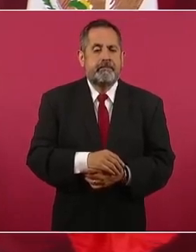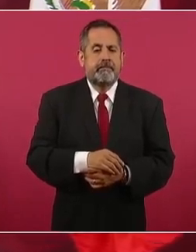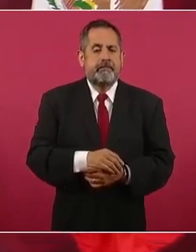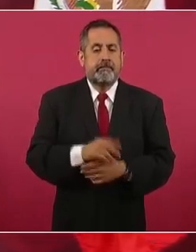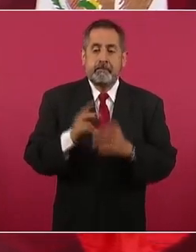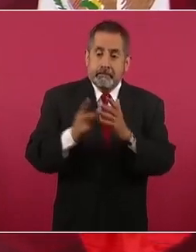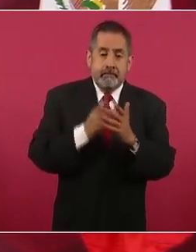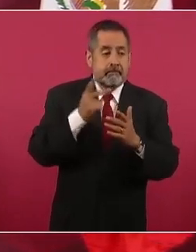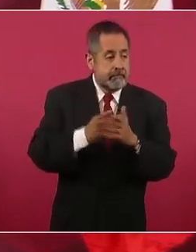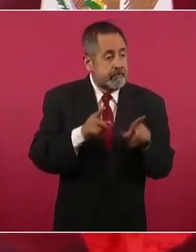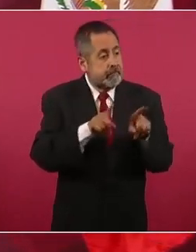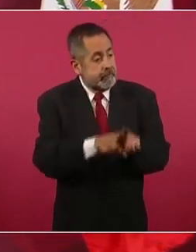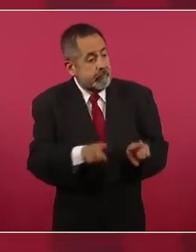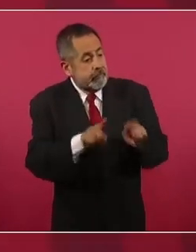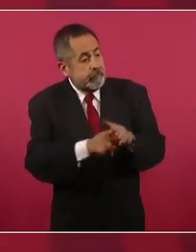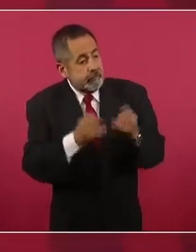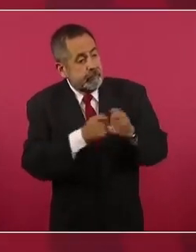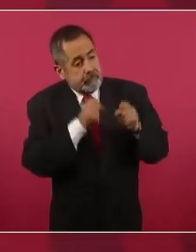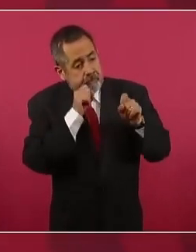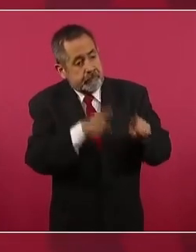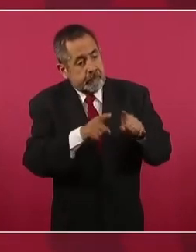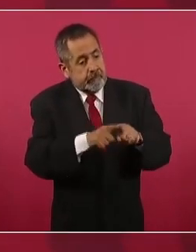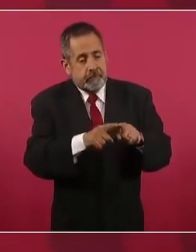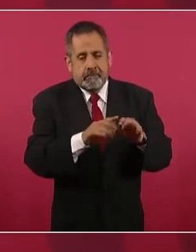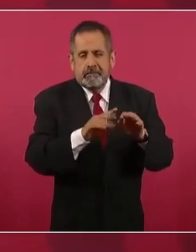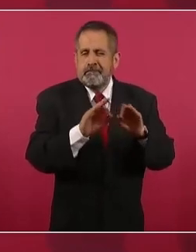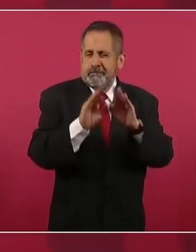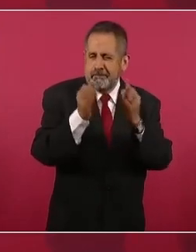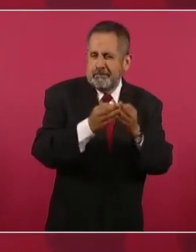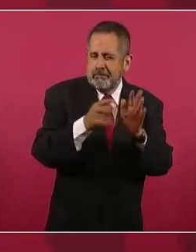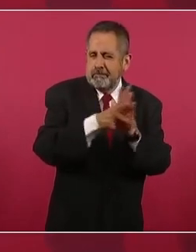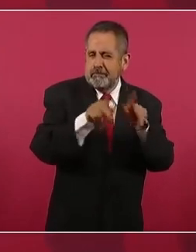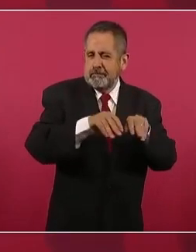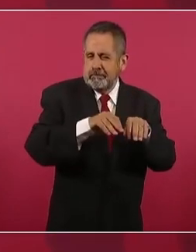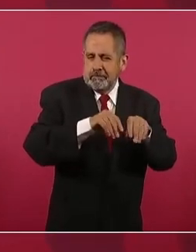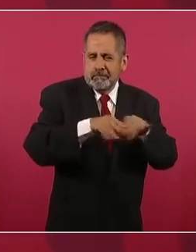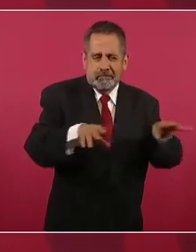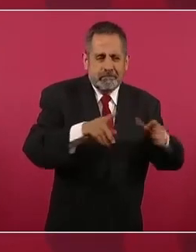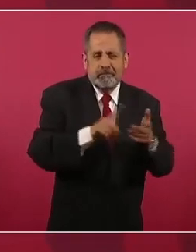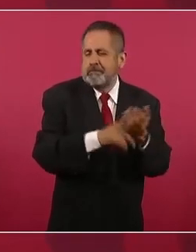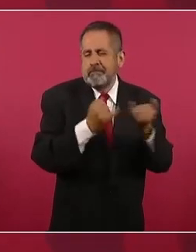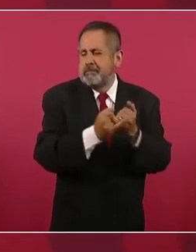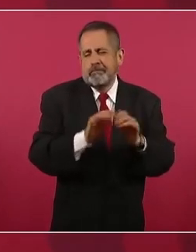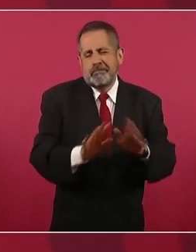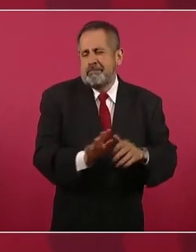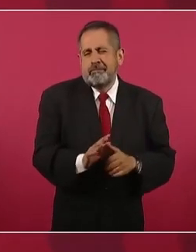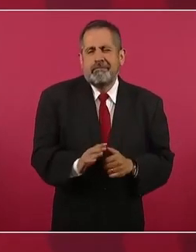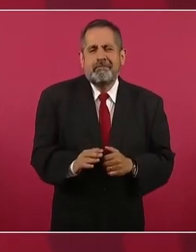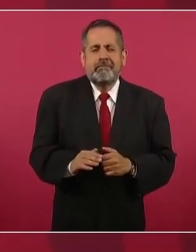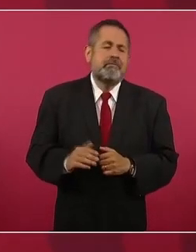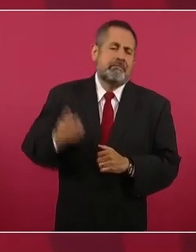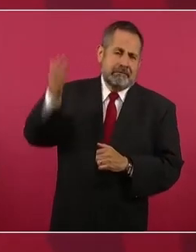repitan El mismo periodismo En otros tiempos